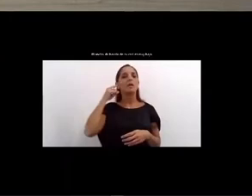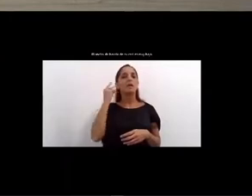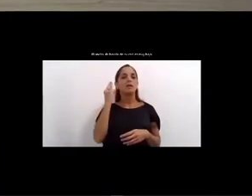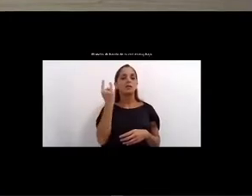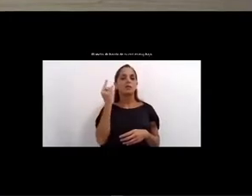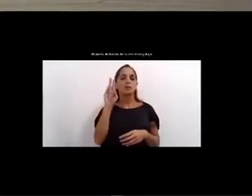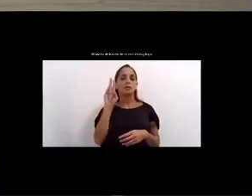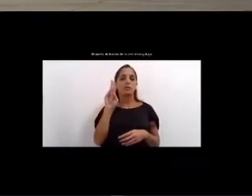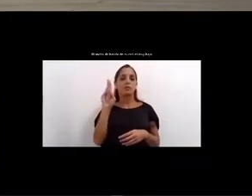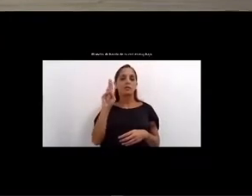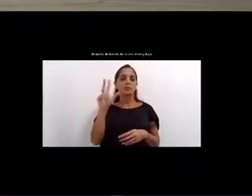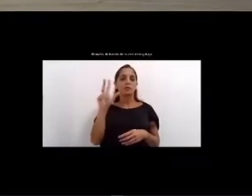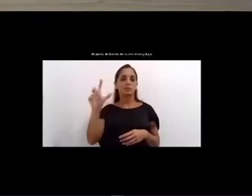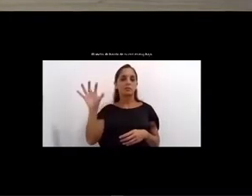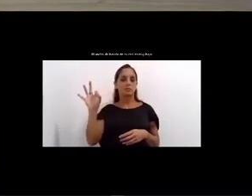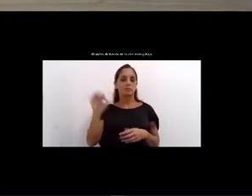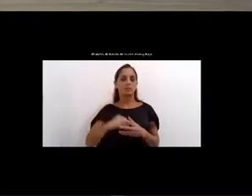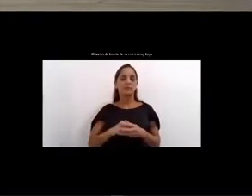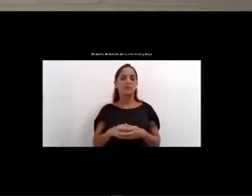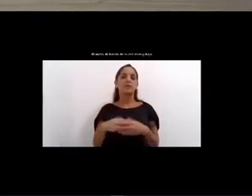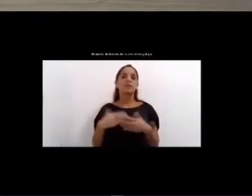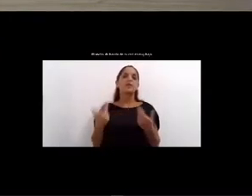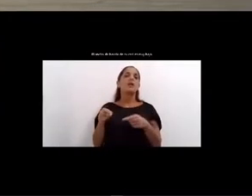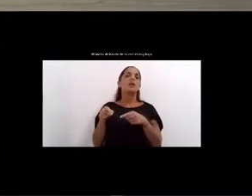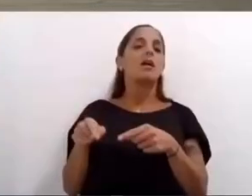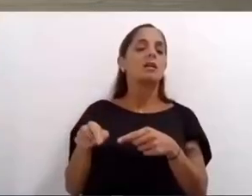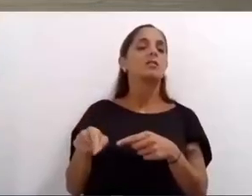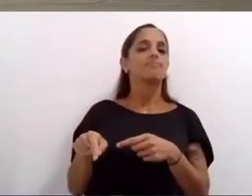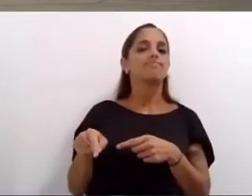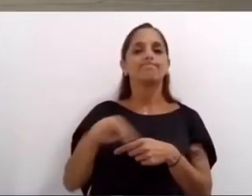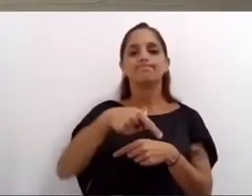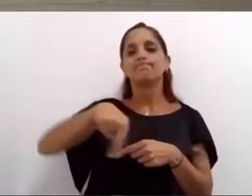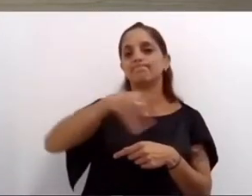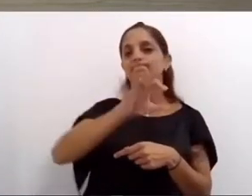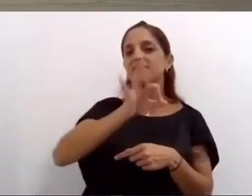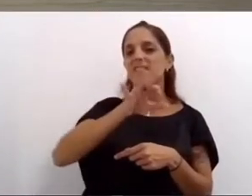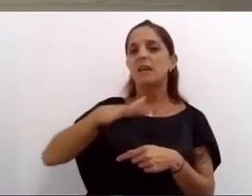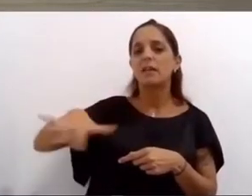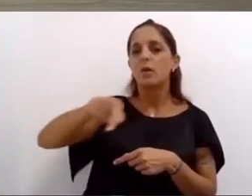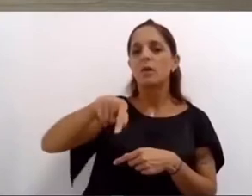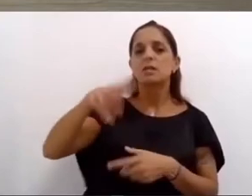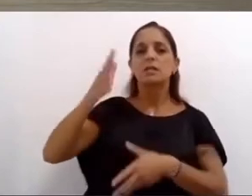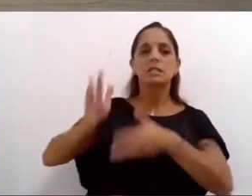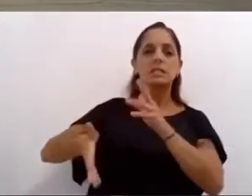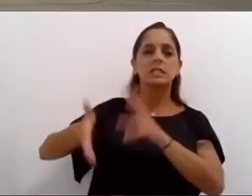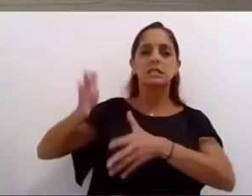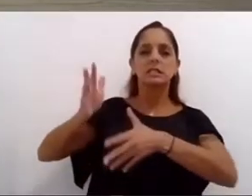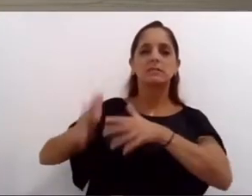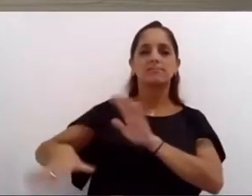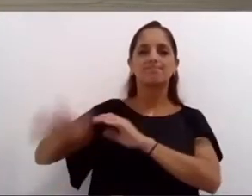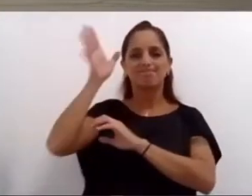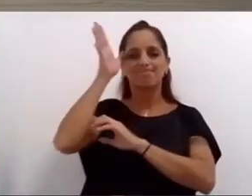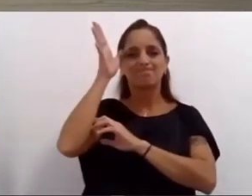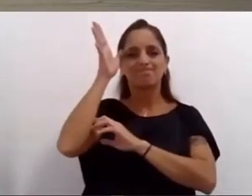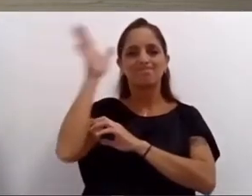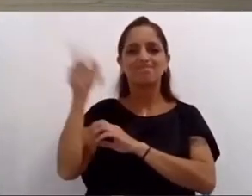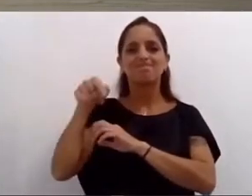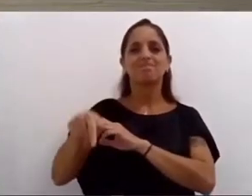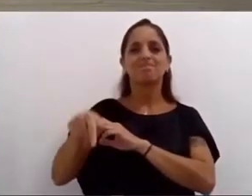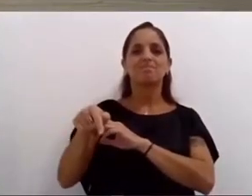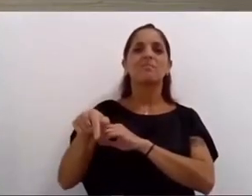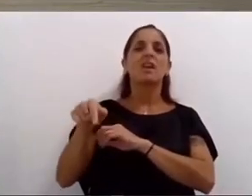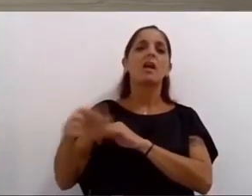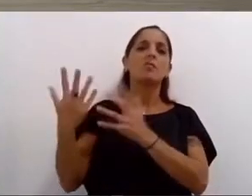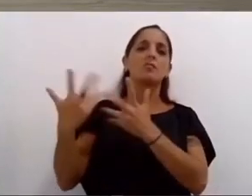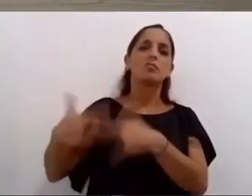entendemos nosotros vuelve a ser una prioridad también relativa a los focos de violencia la de mangrullo porque la ciudad hace mucho tiempo tiene un proyecto